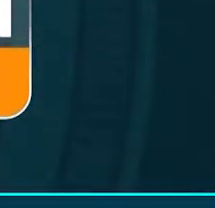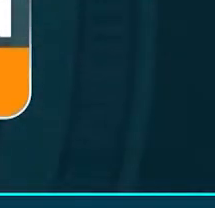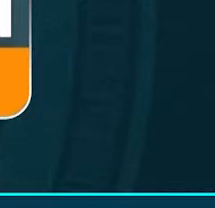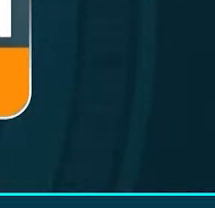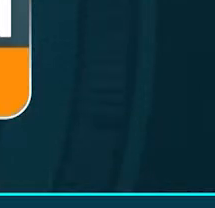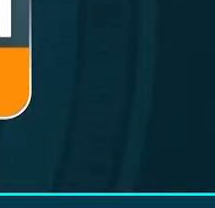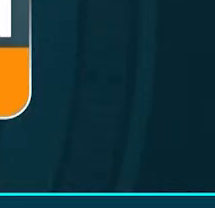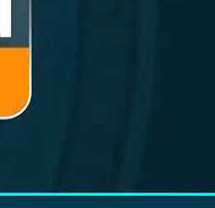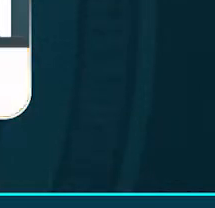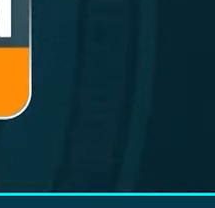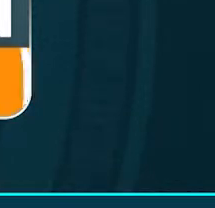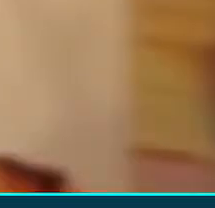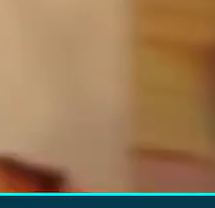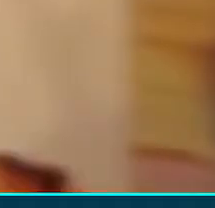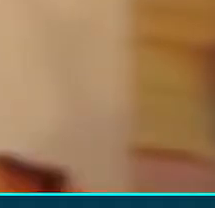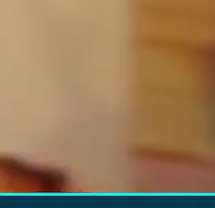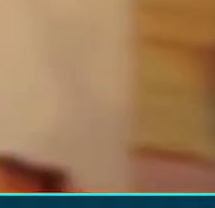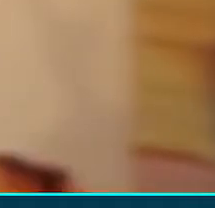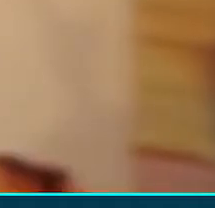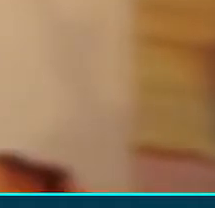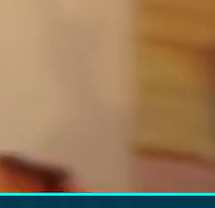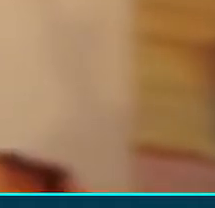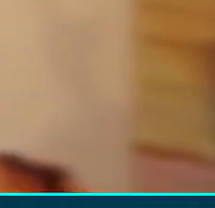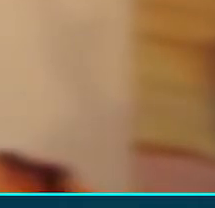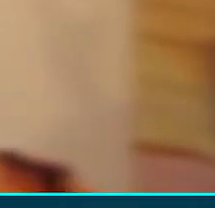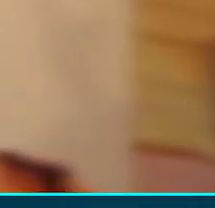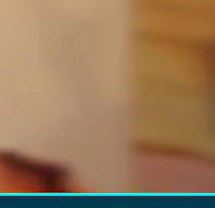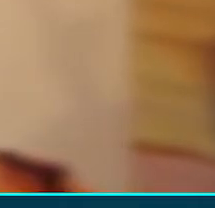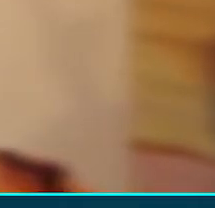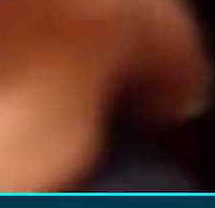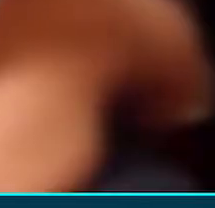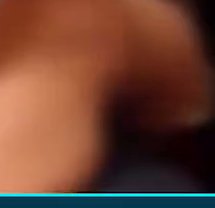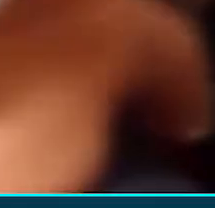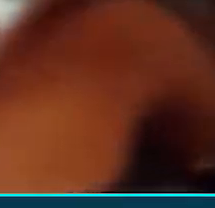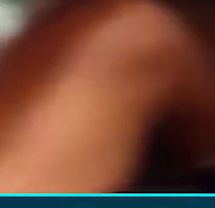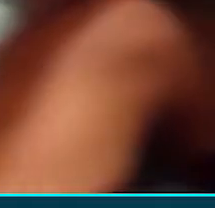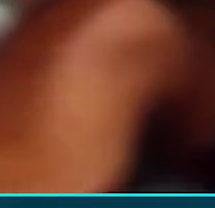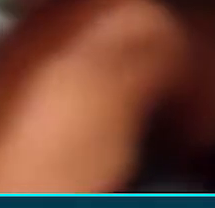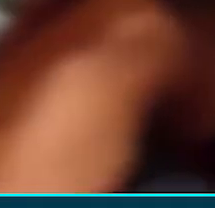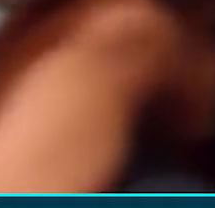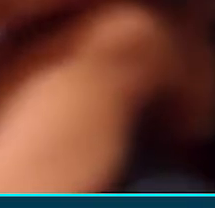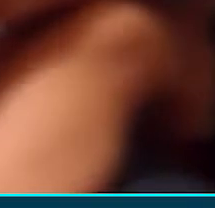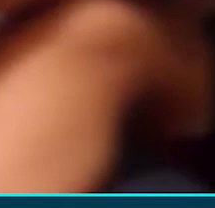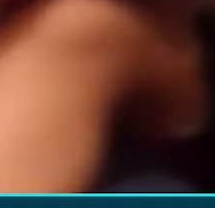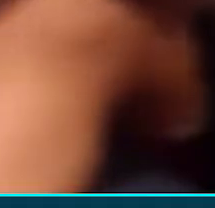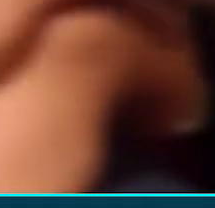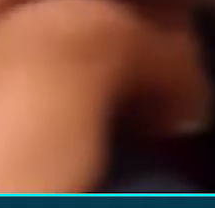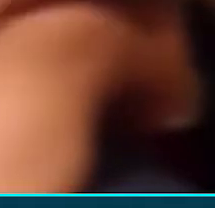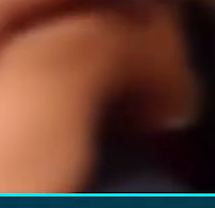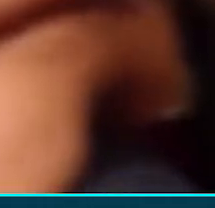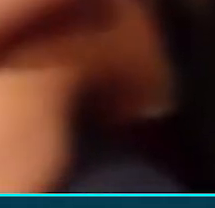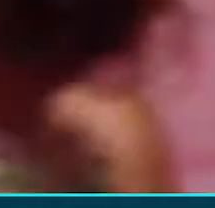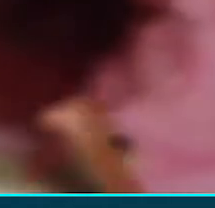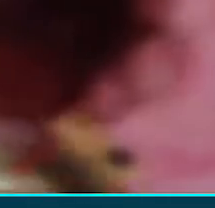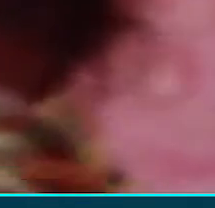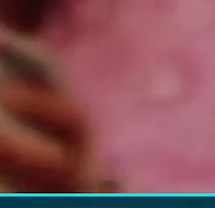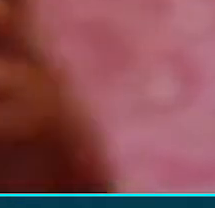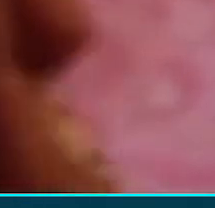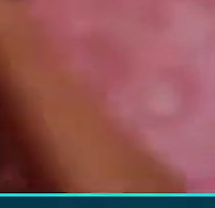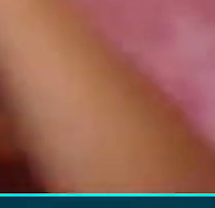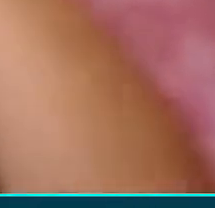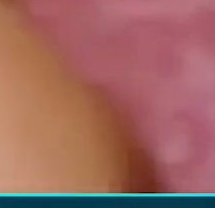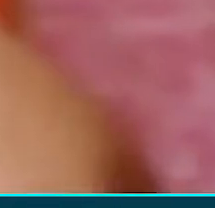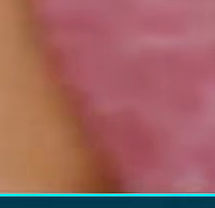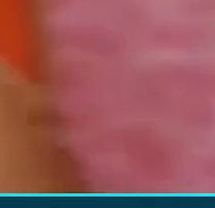en el departamento de Caldas. El funcionario indicó que el 95% de los operadores para la atención integral de los menores son de Caldas y se tiene